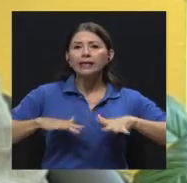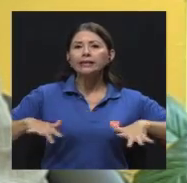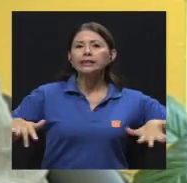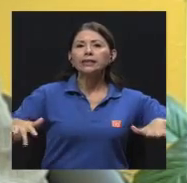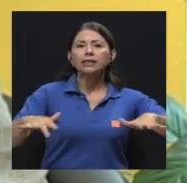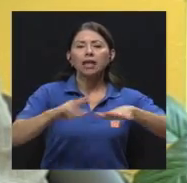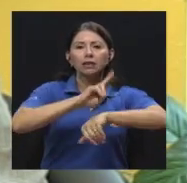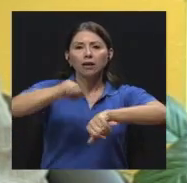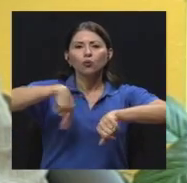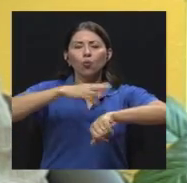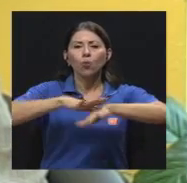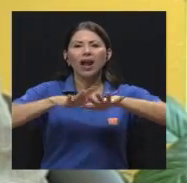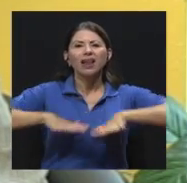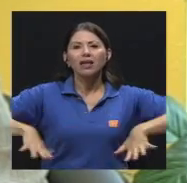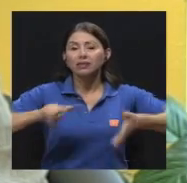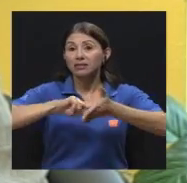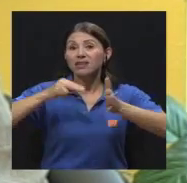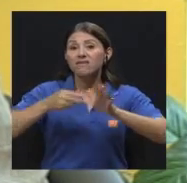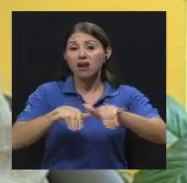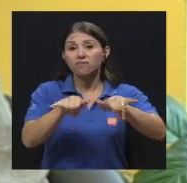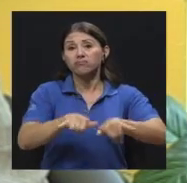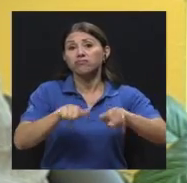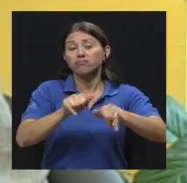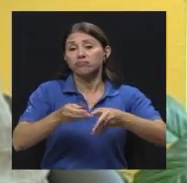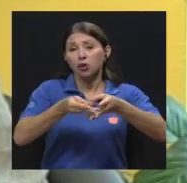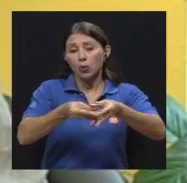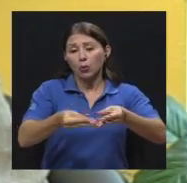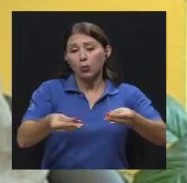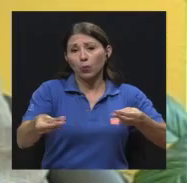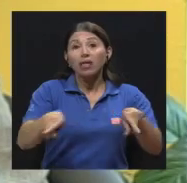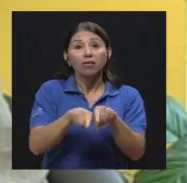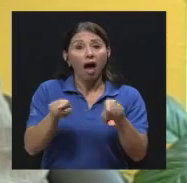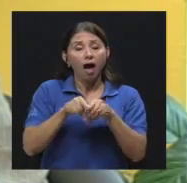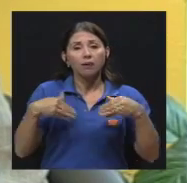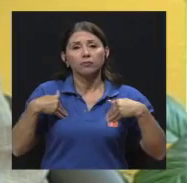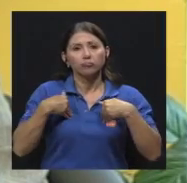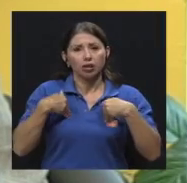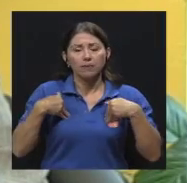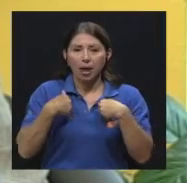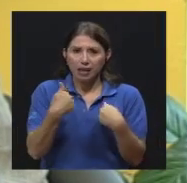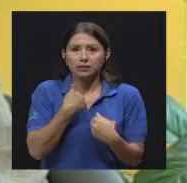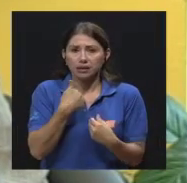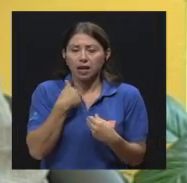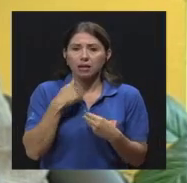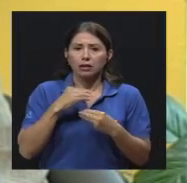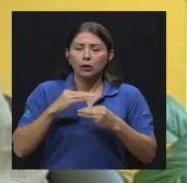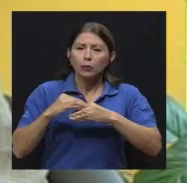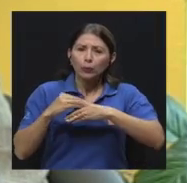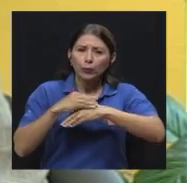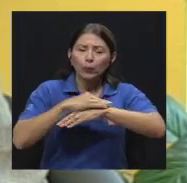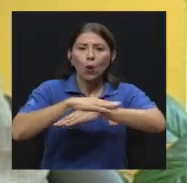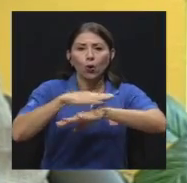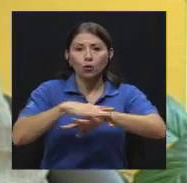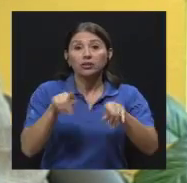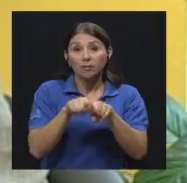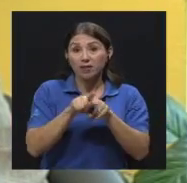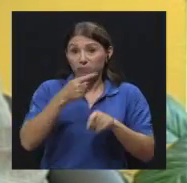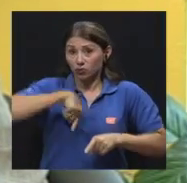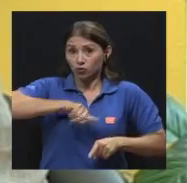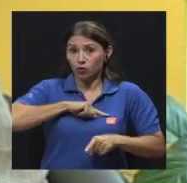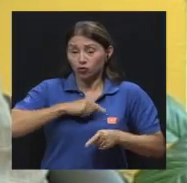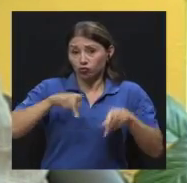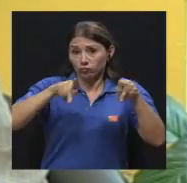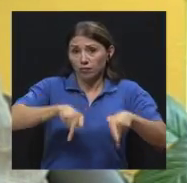la tierra, ¿verdad? Los que portan los animales e inclusive nosotros, los mismos seres